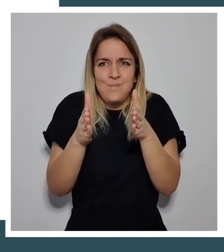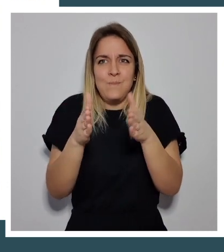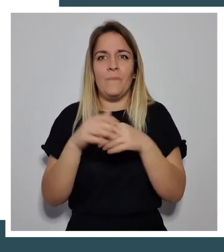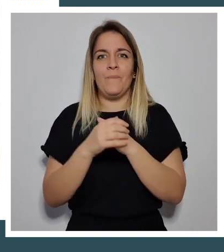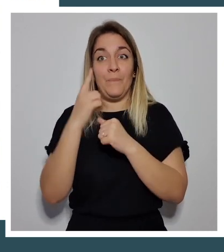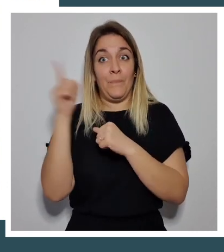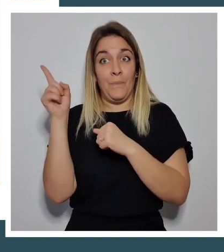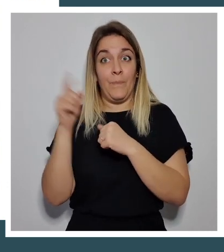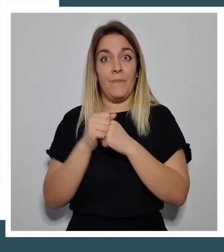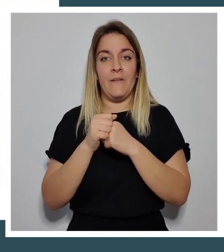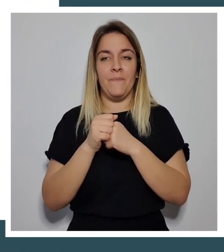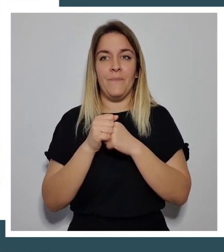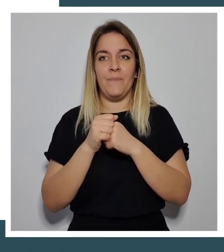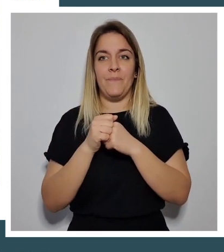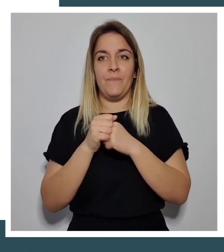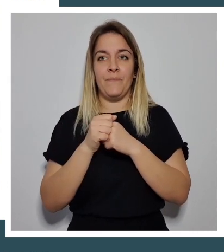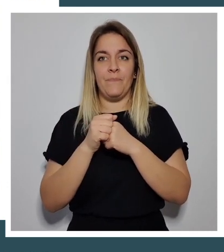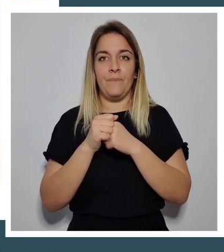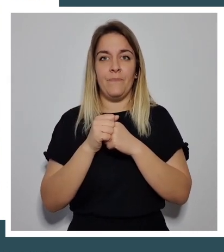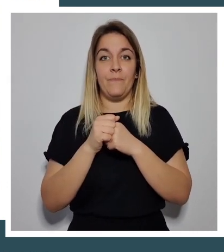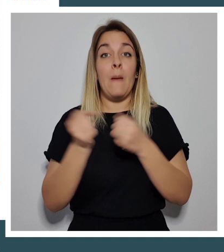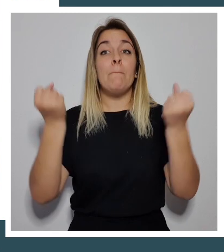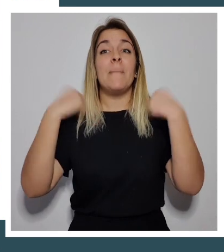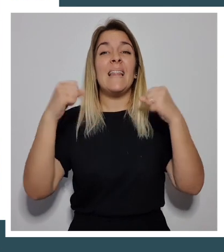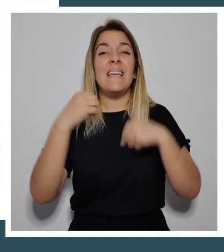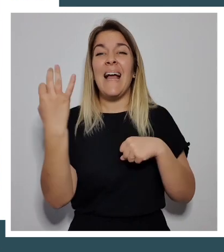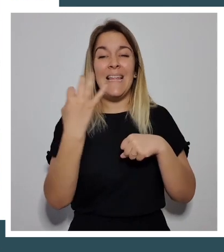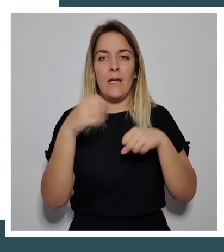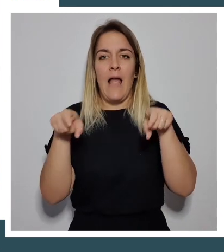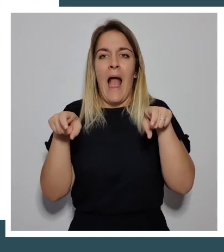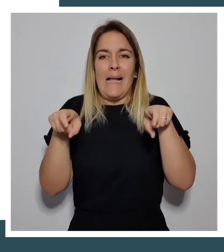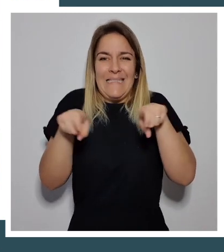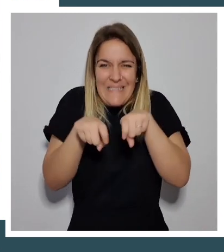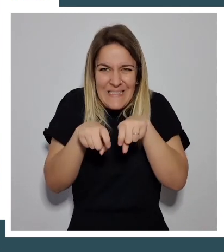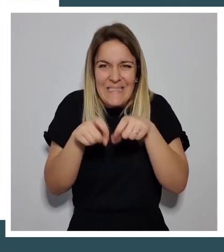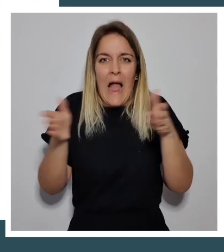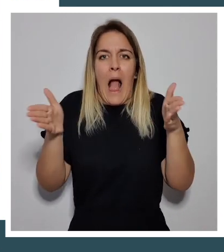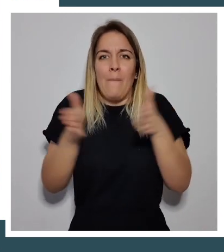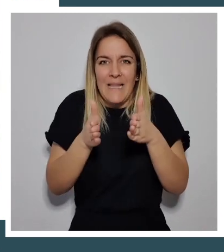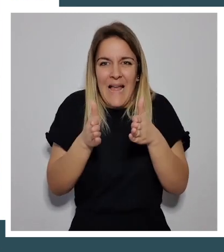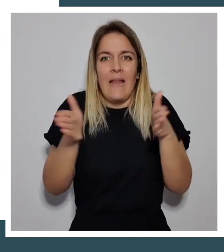tengamos que sea un poquito de forma. Igualmente realizamos 10 repeticiones de este gesto.